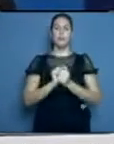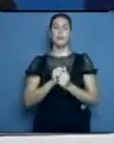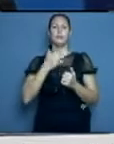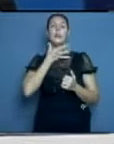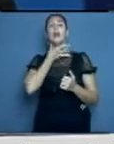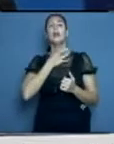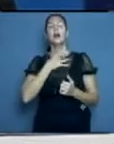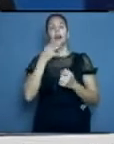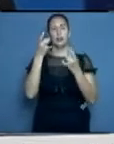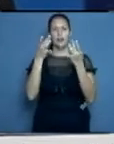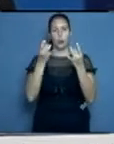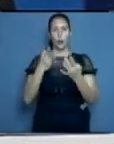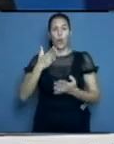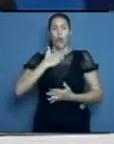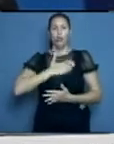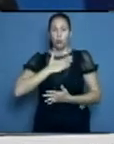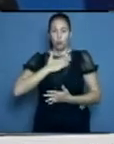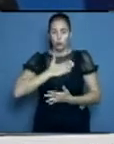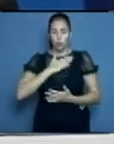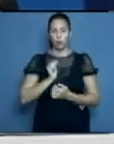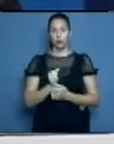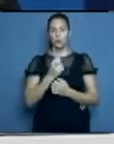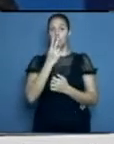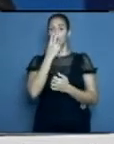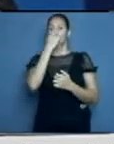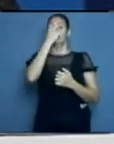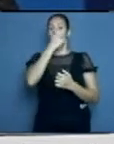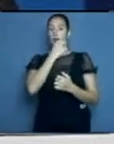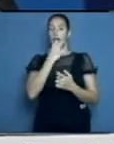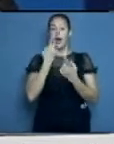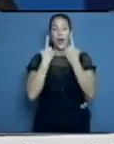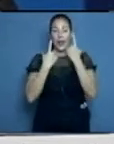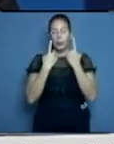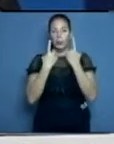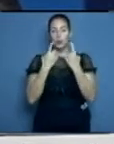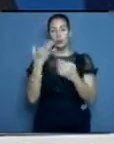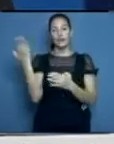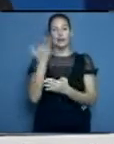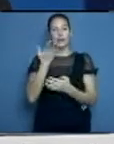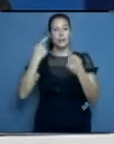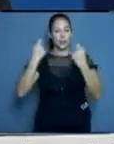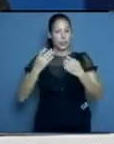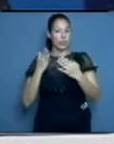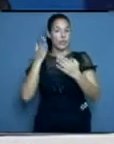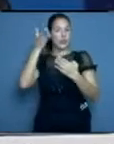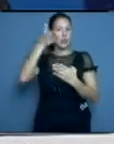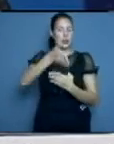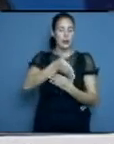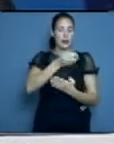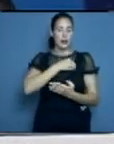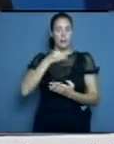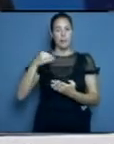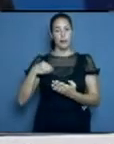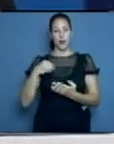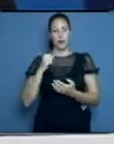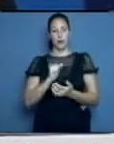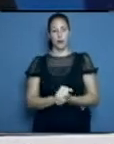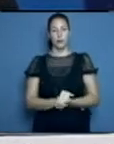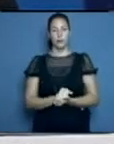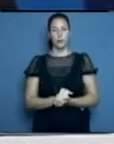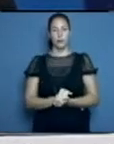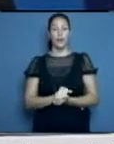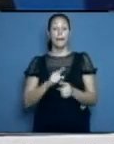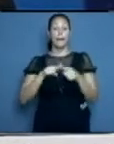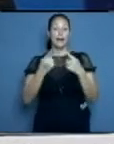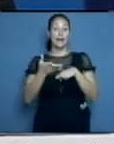acuden inmediatamente al médico para que reciban la atención médica especializada y podersele poner el tratamiento apropiado para evitar